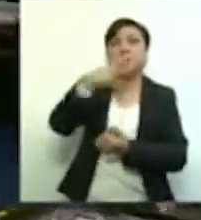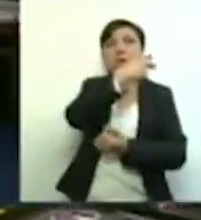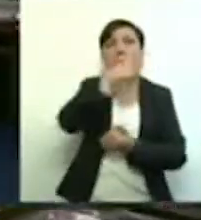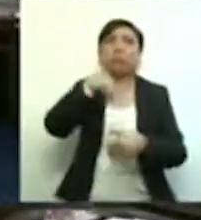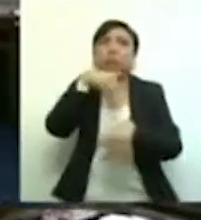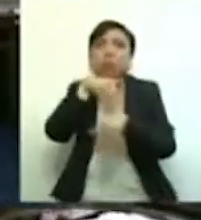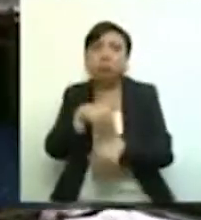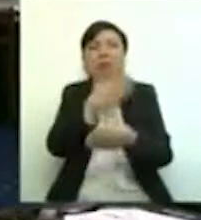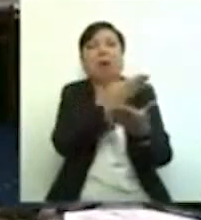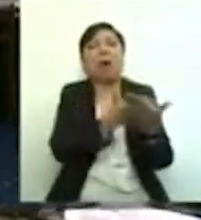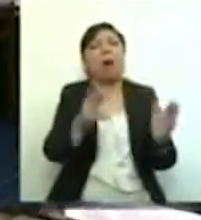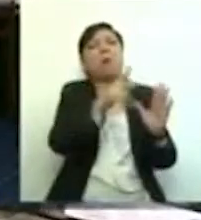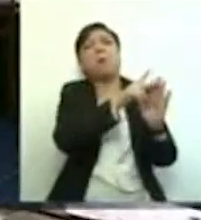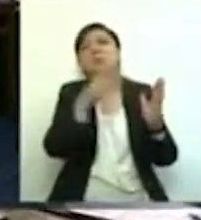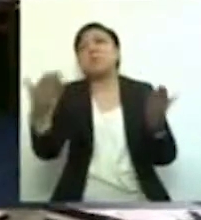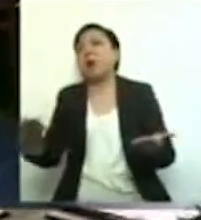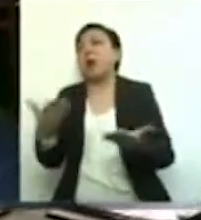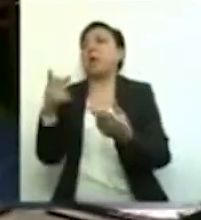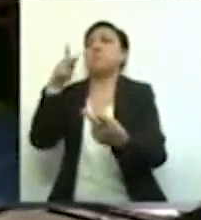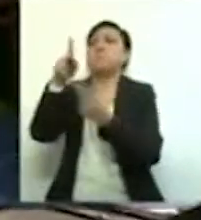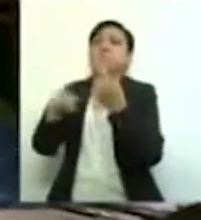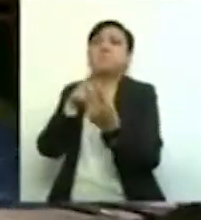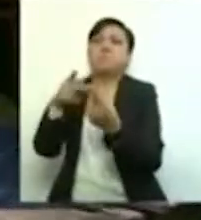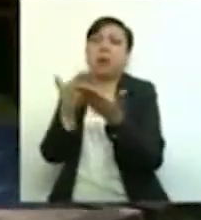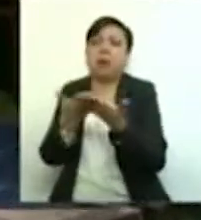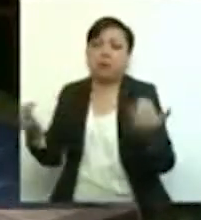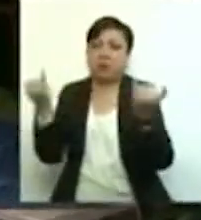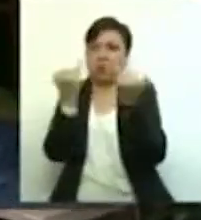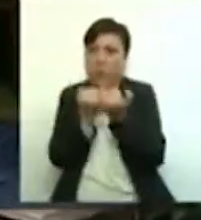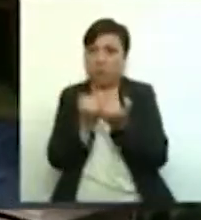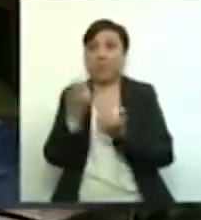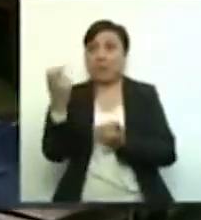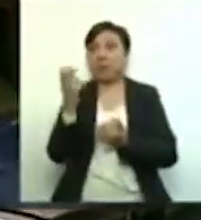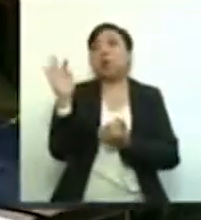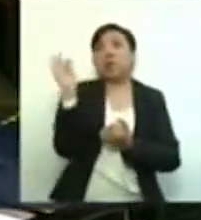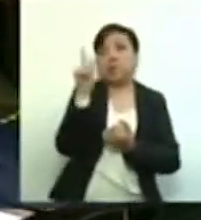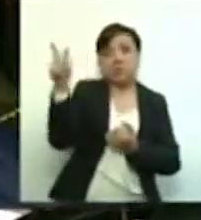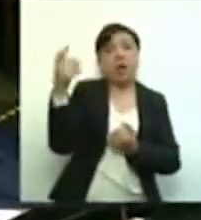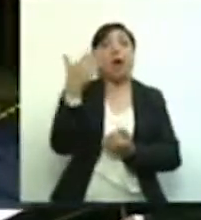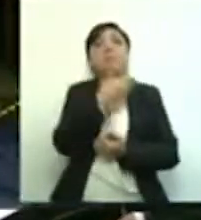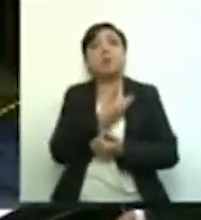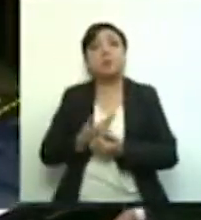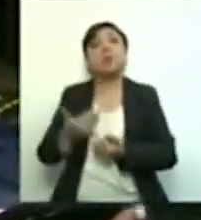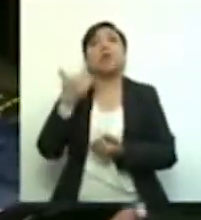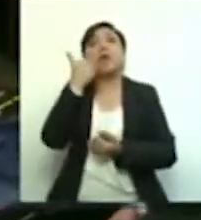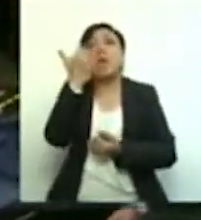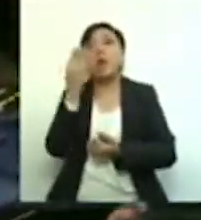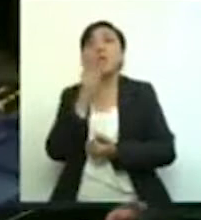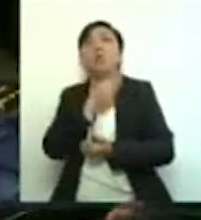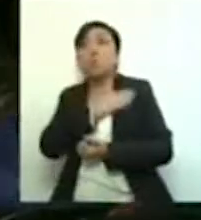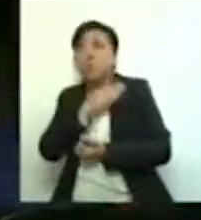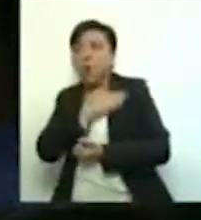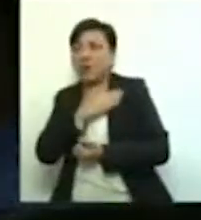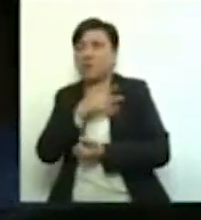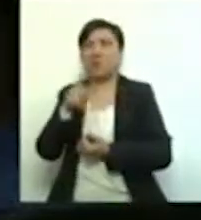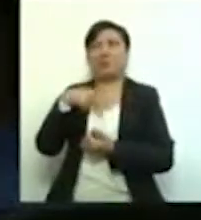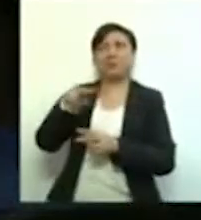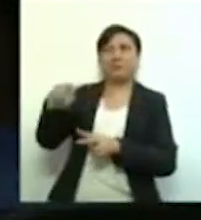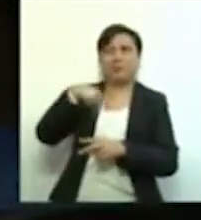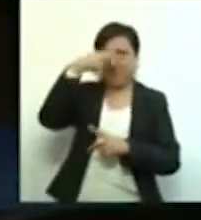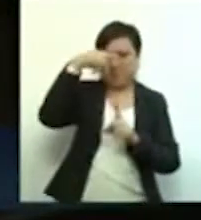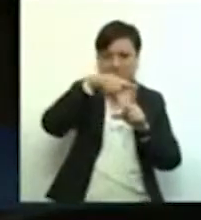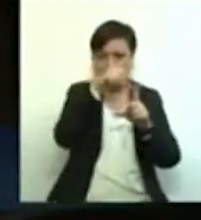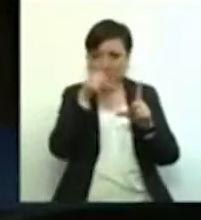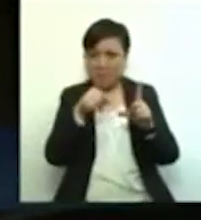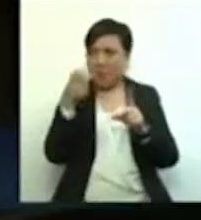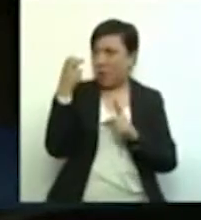Quiero decirles que por muy bien intencionado y voluntarioso que pueda ser un presidente, no le conviene a nuestra República tener un